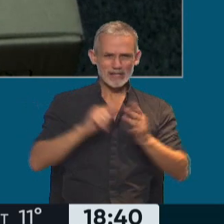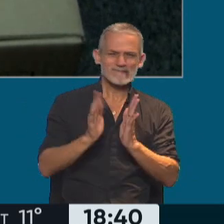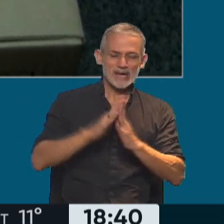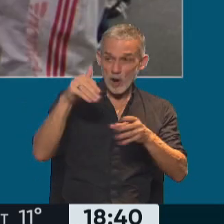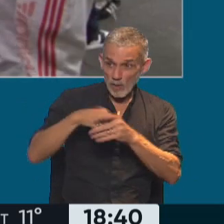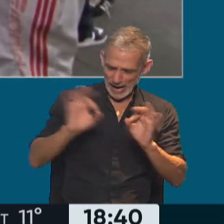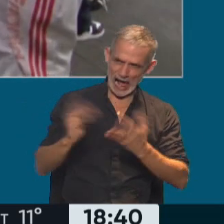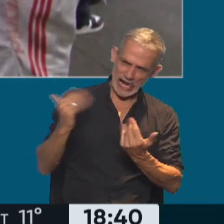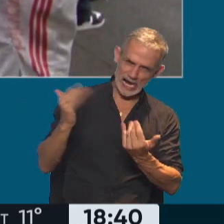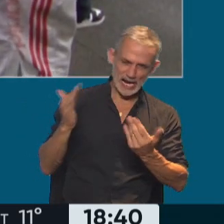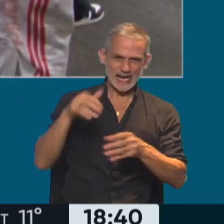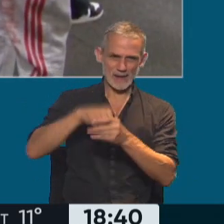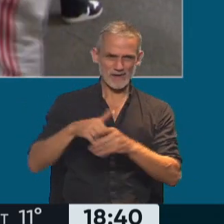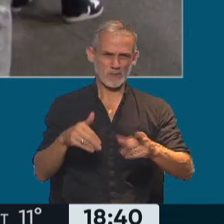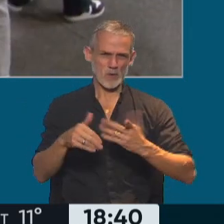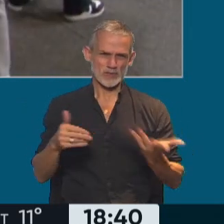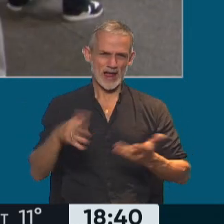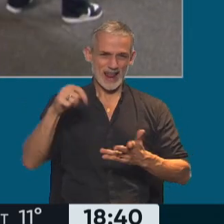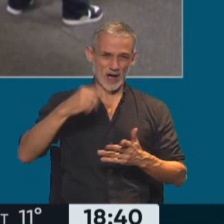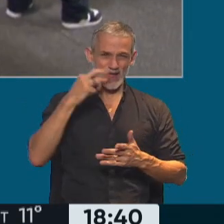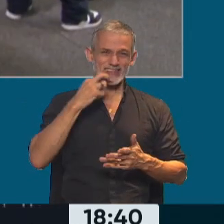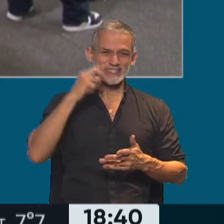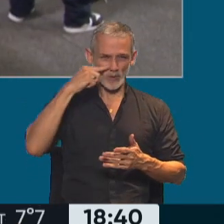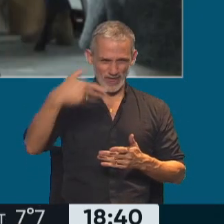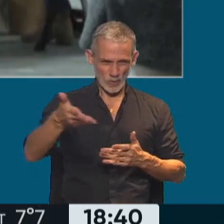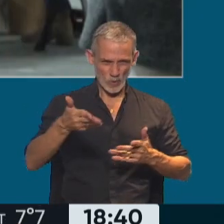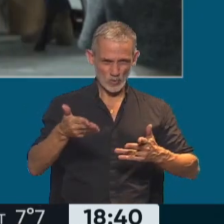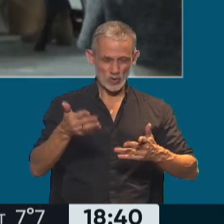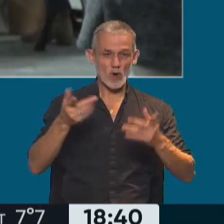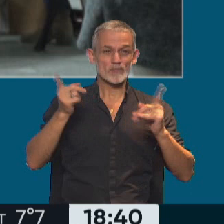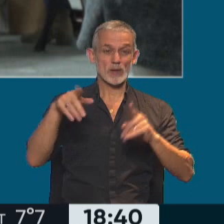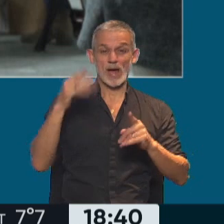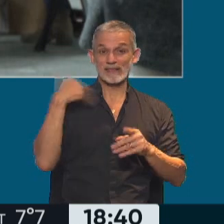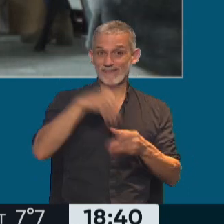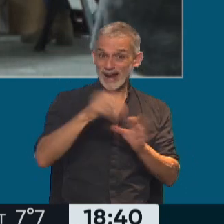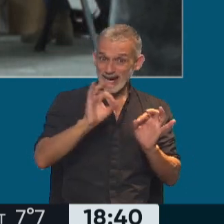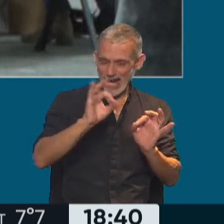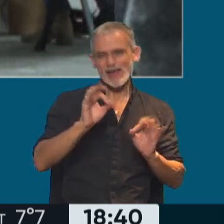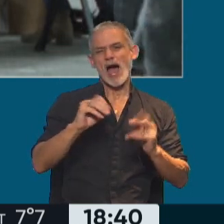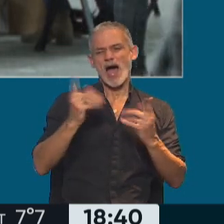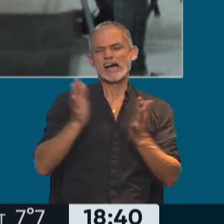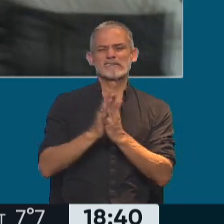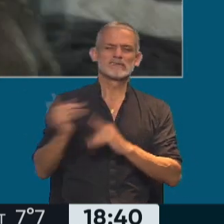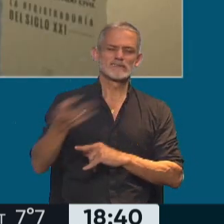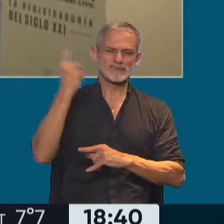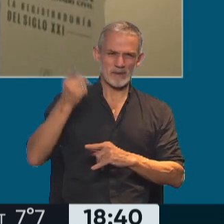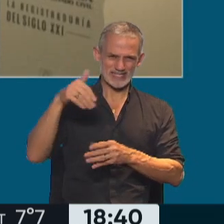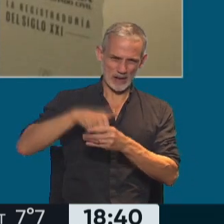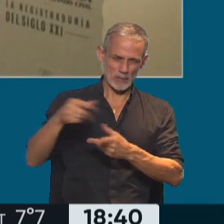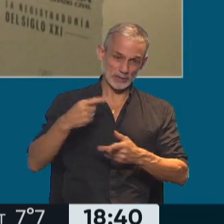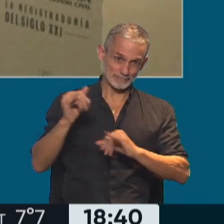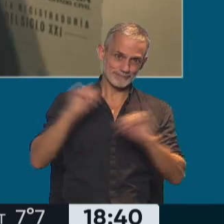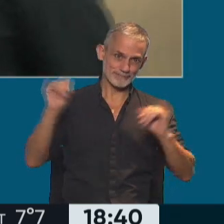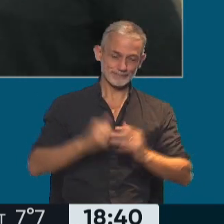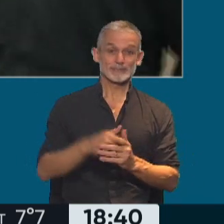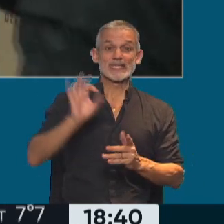enfocada en justamente generar que los colombianos y colombianas que no votaron en la primera lo hagan en la segunda vuelta, que